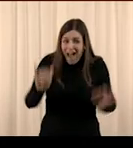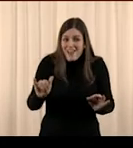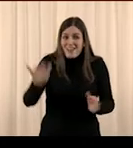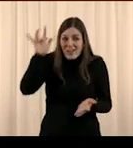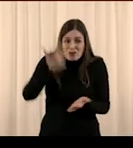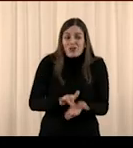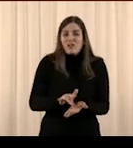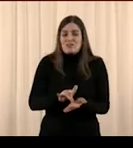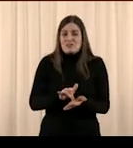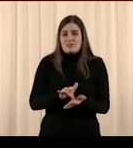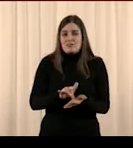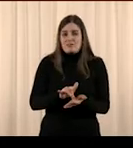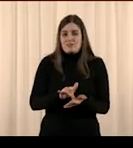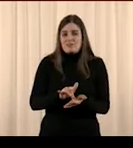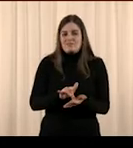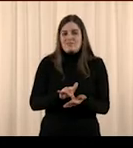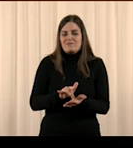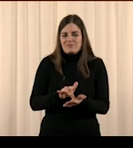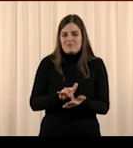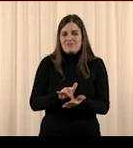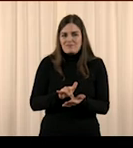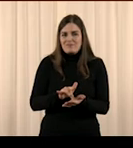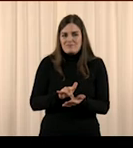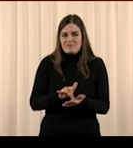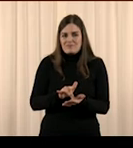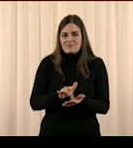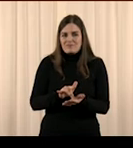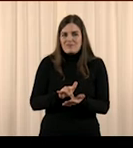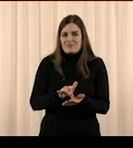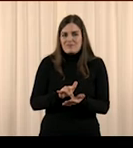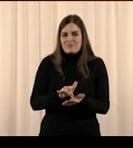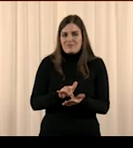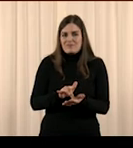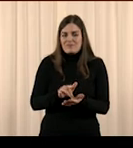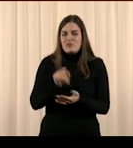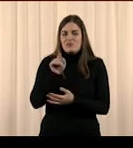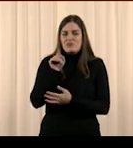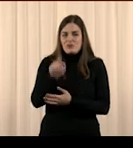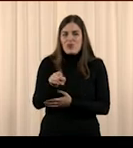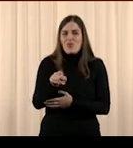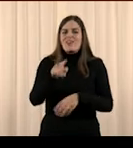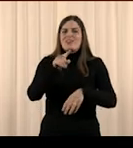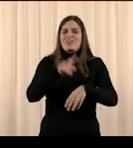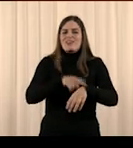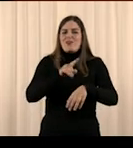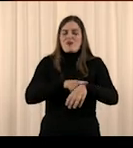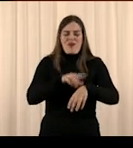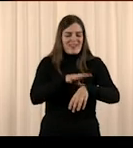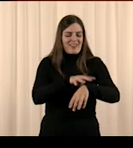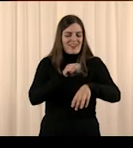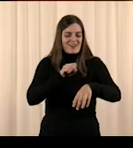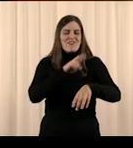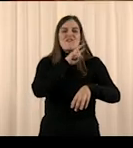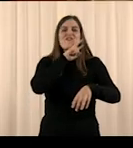darás al tiempo su verdadero valor.